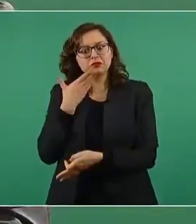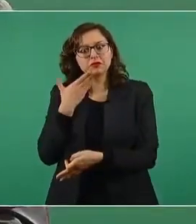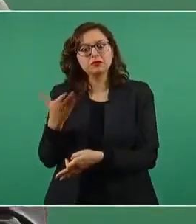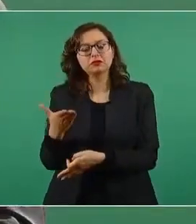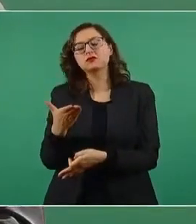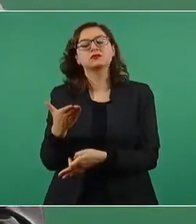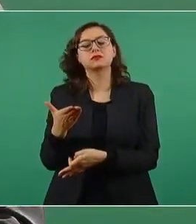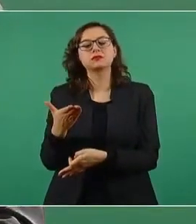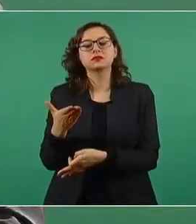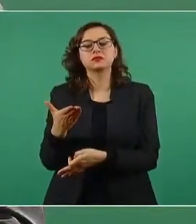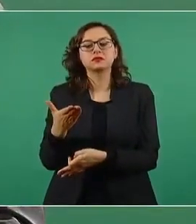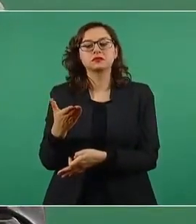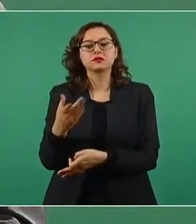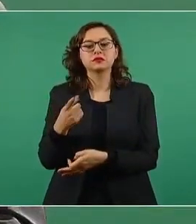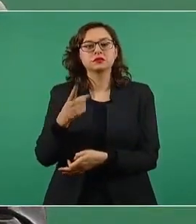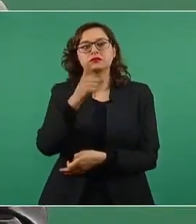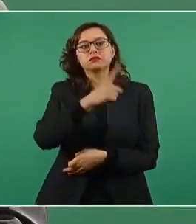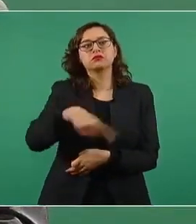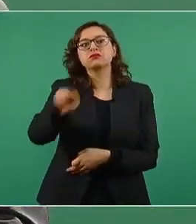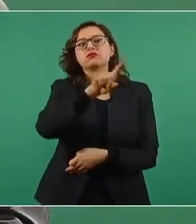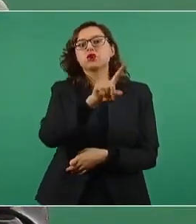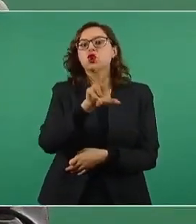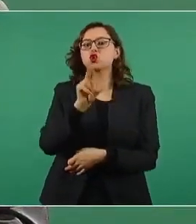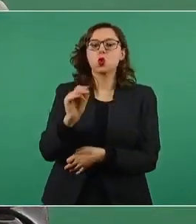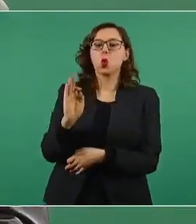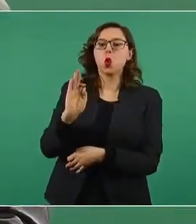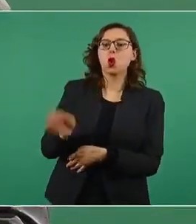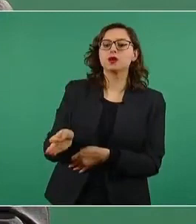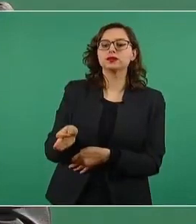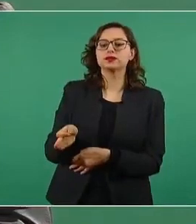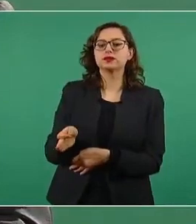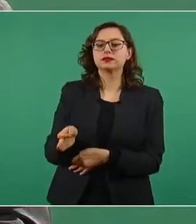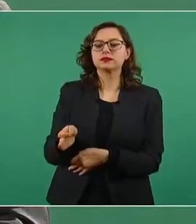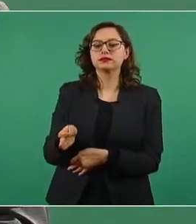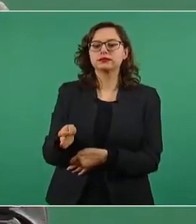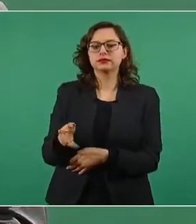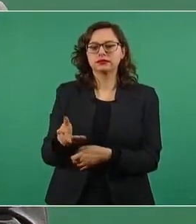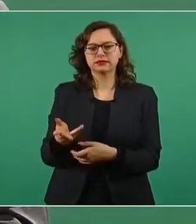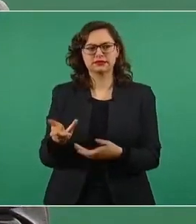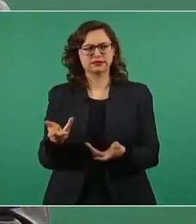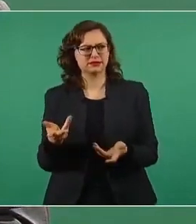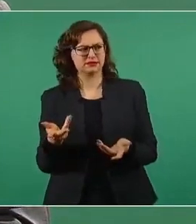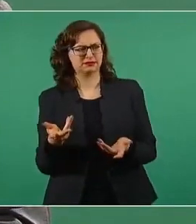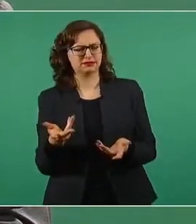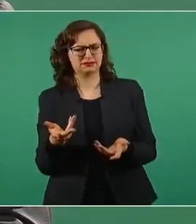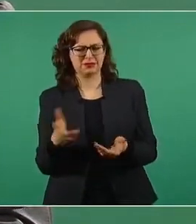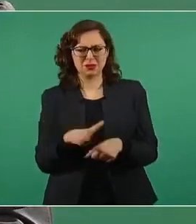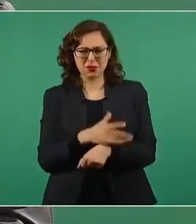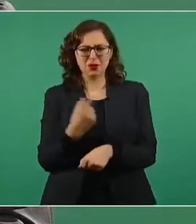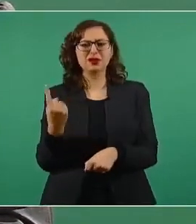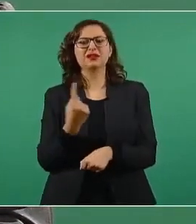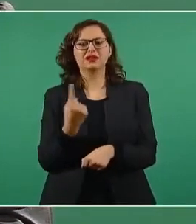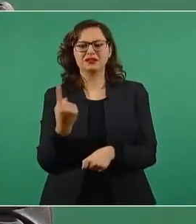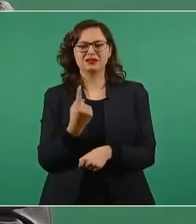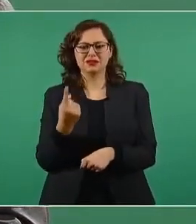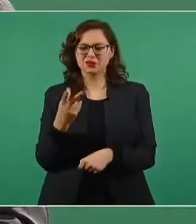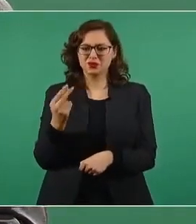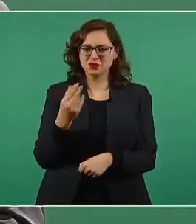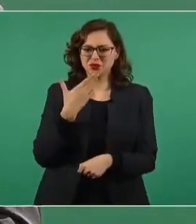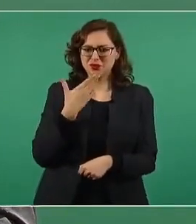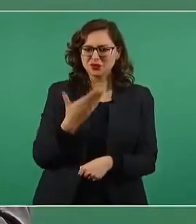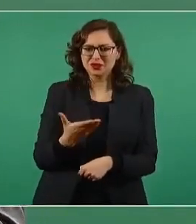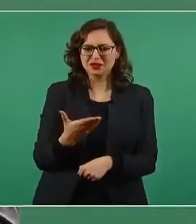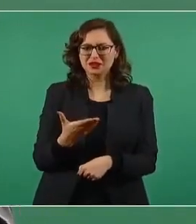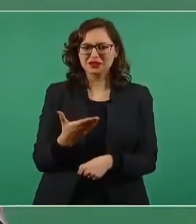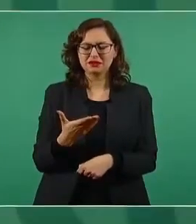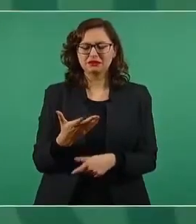desacreditada por un gobierno y que no